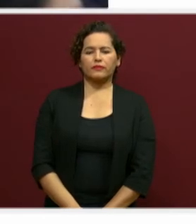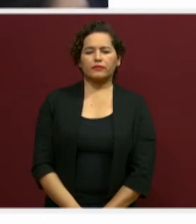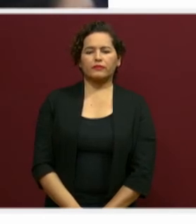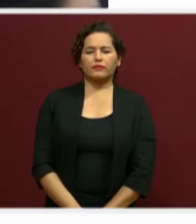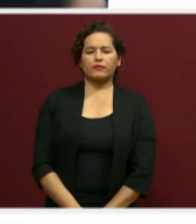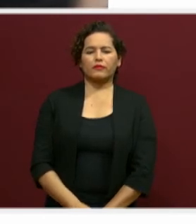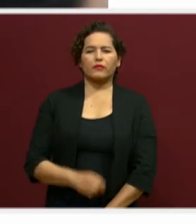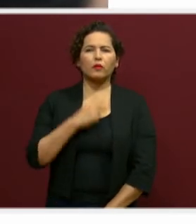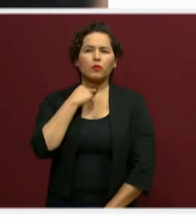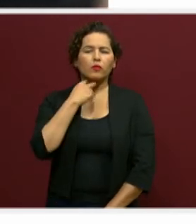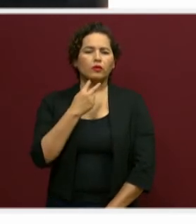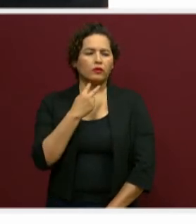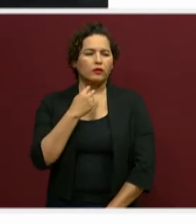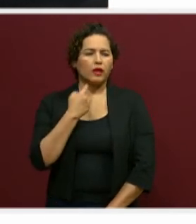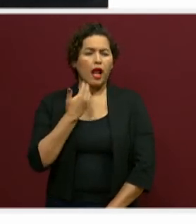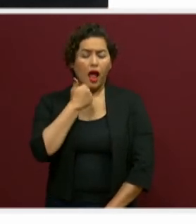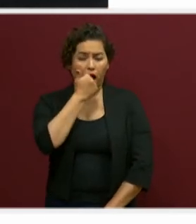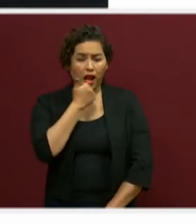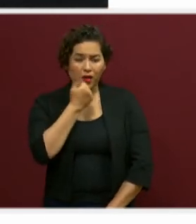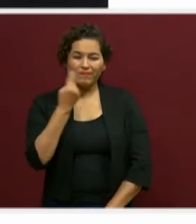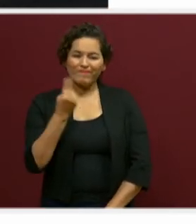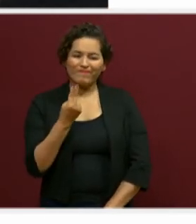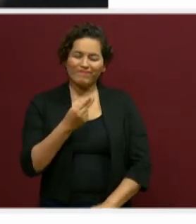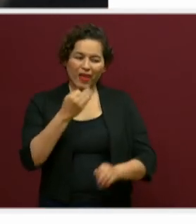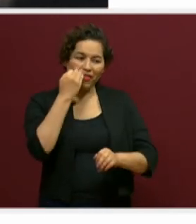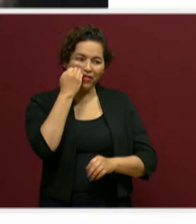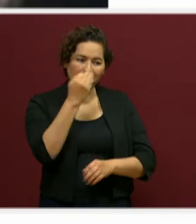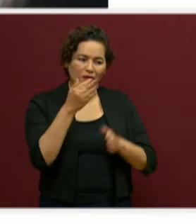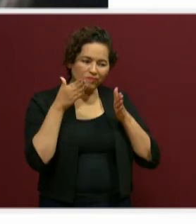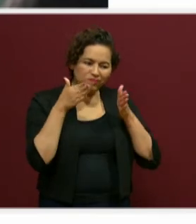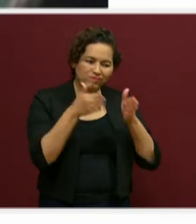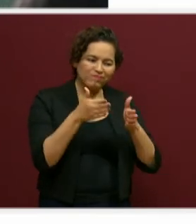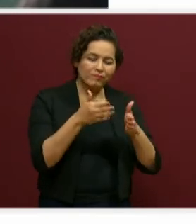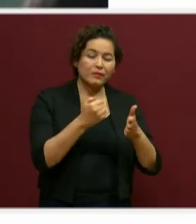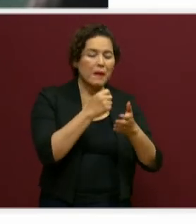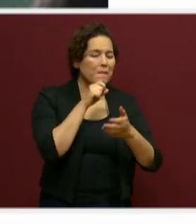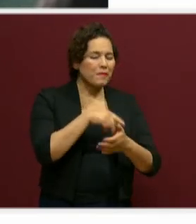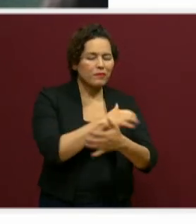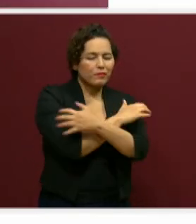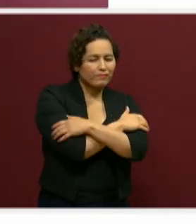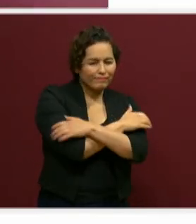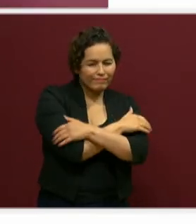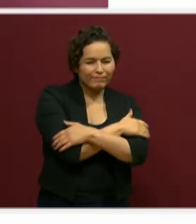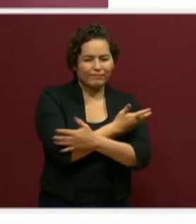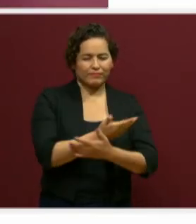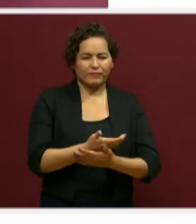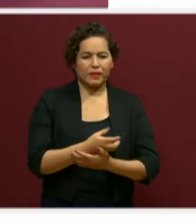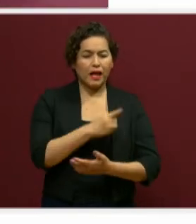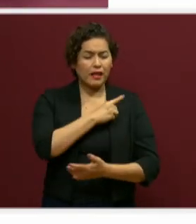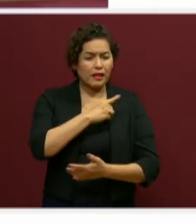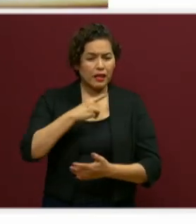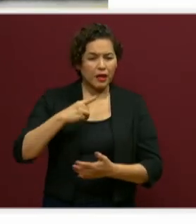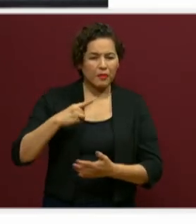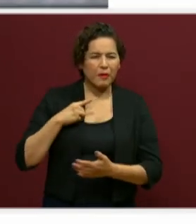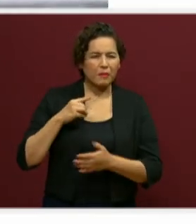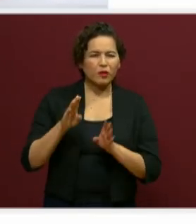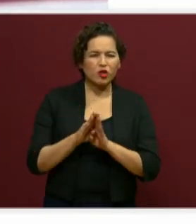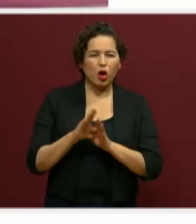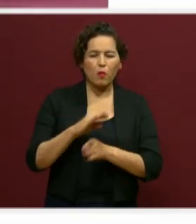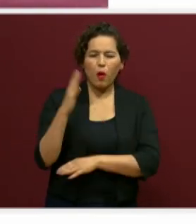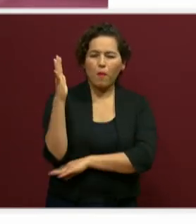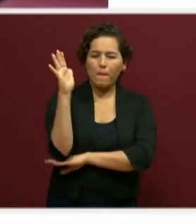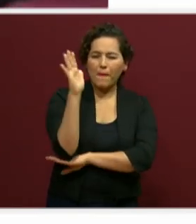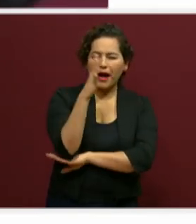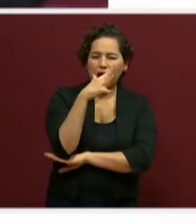El alumno requiere tiempo y también requiere de ese apapacho del padre. Debemos de mantenernos como las palmeras. No